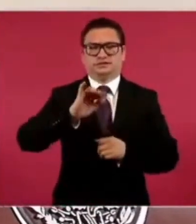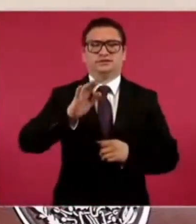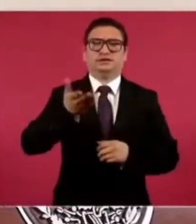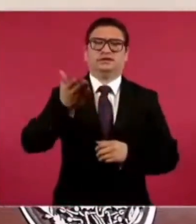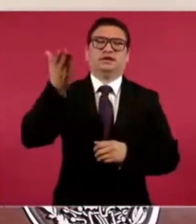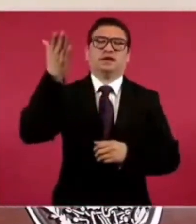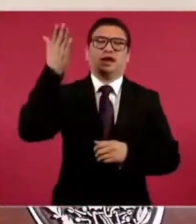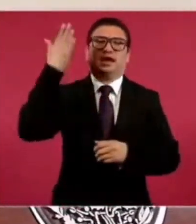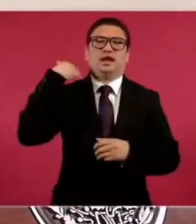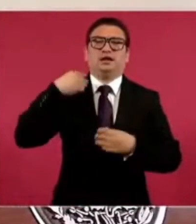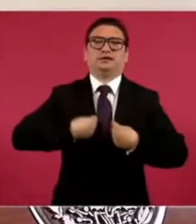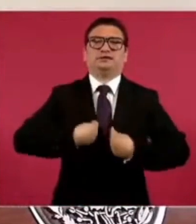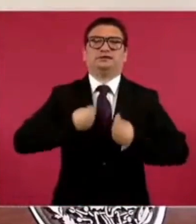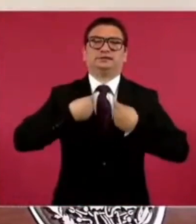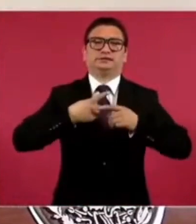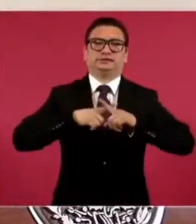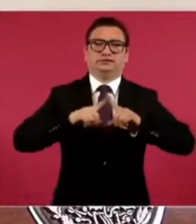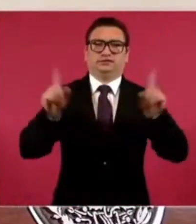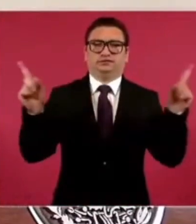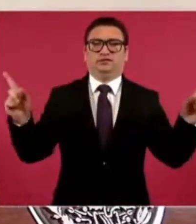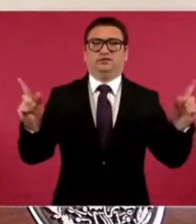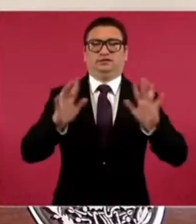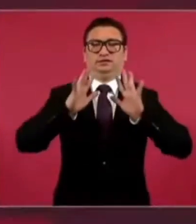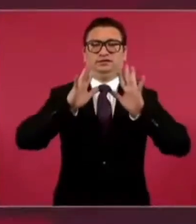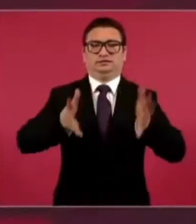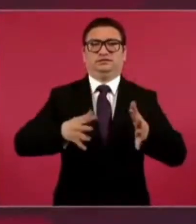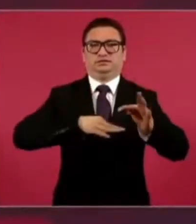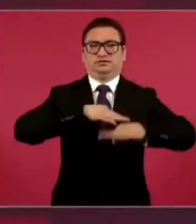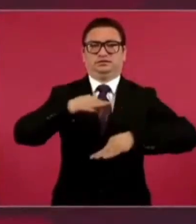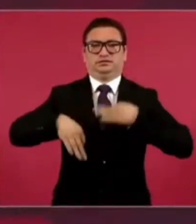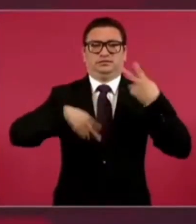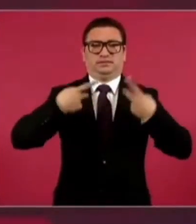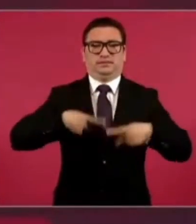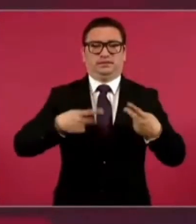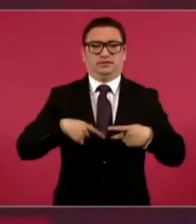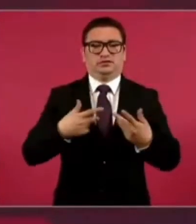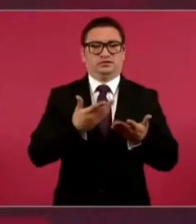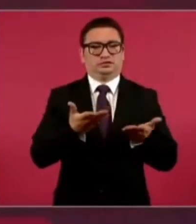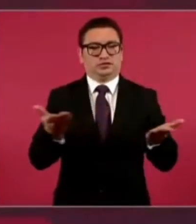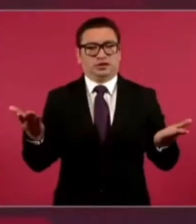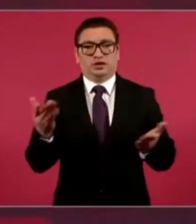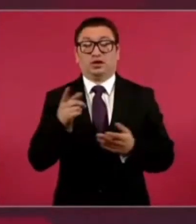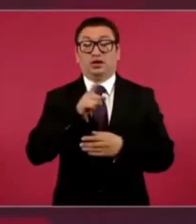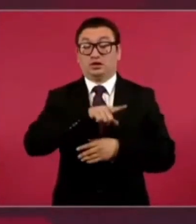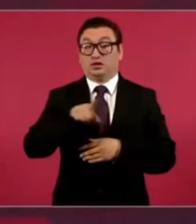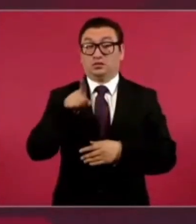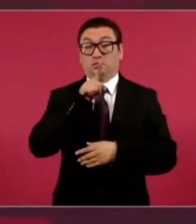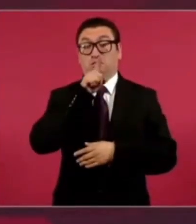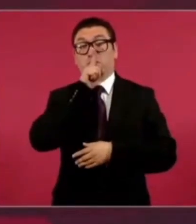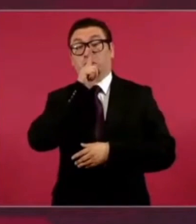de antes, ya la gente no se queda callada.